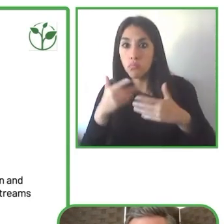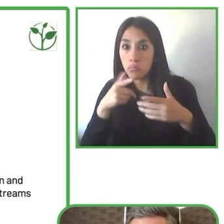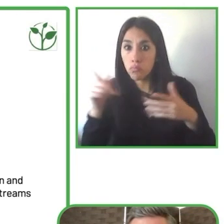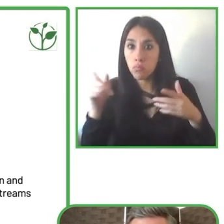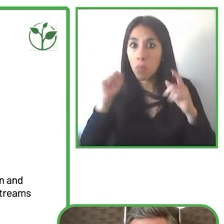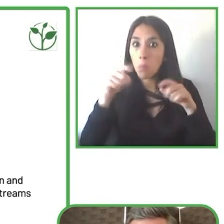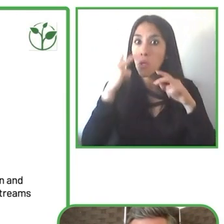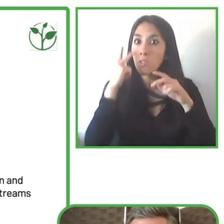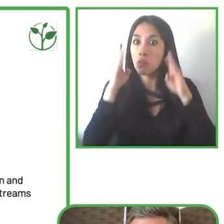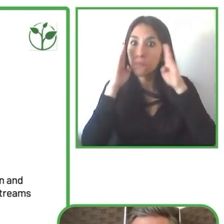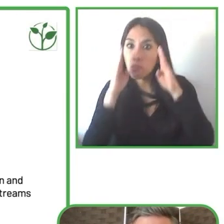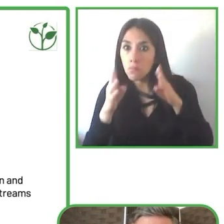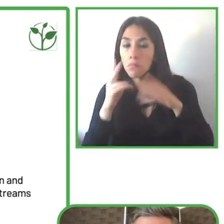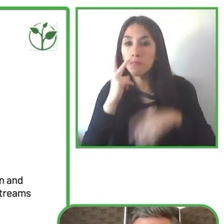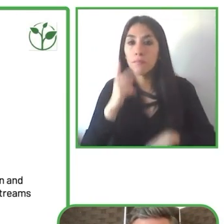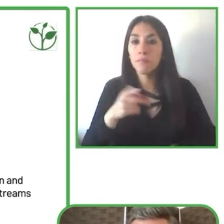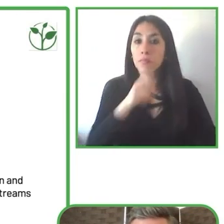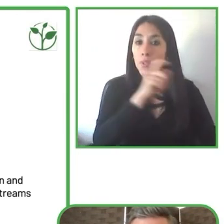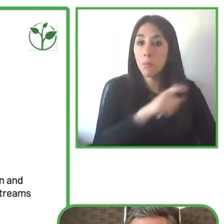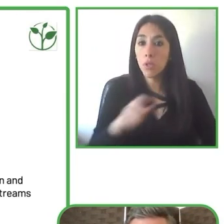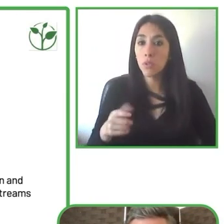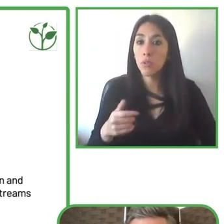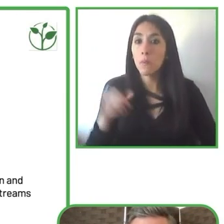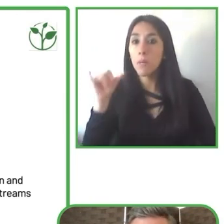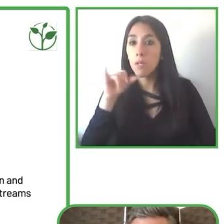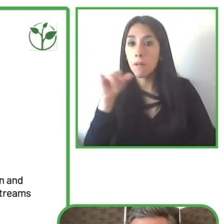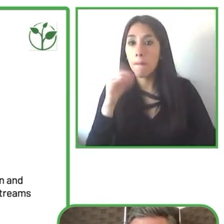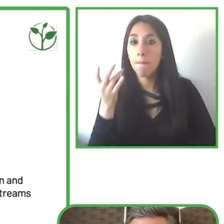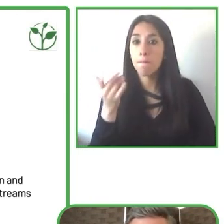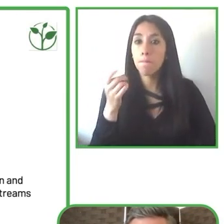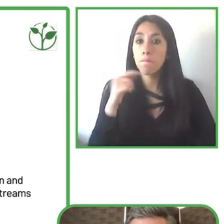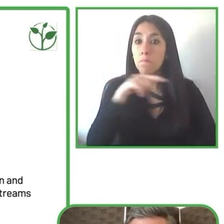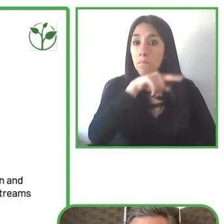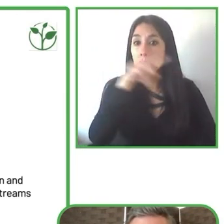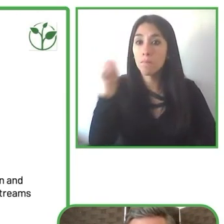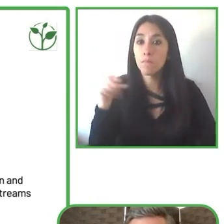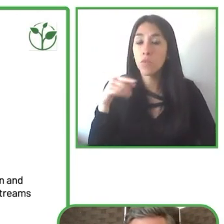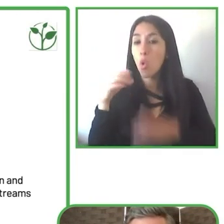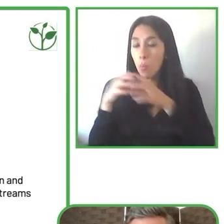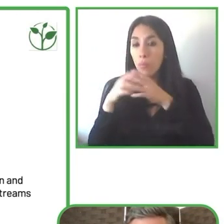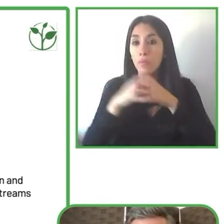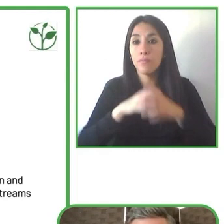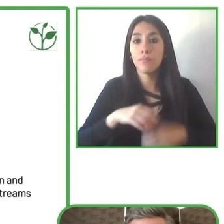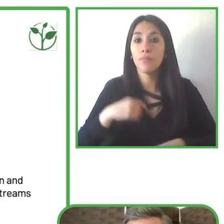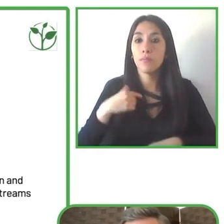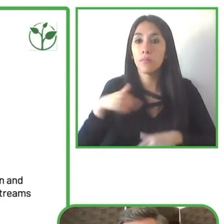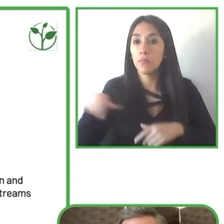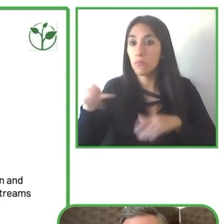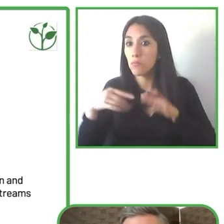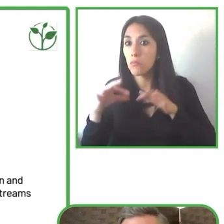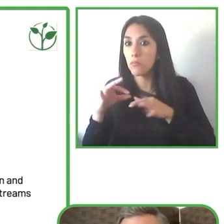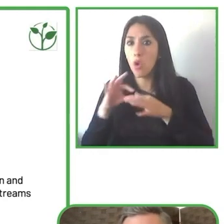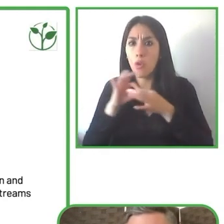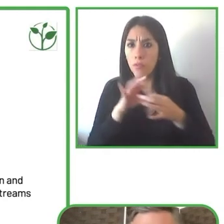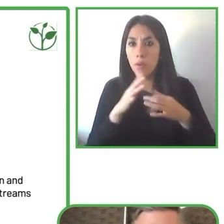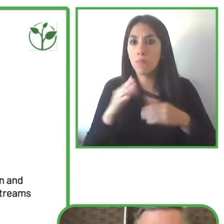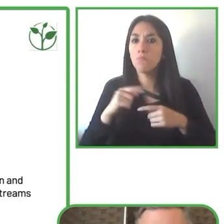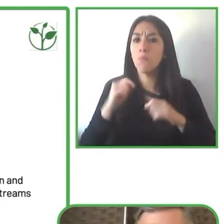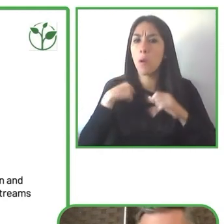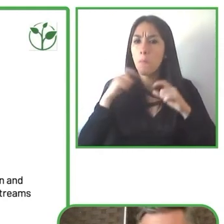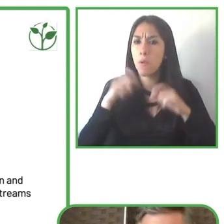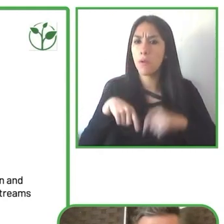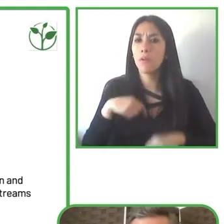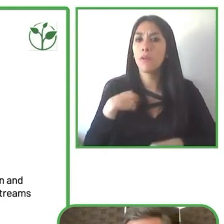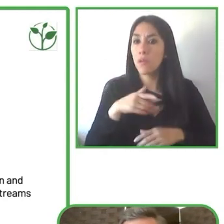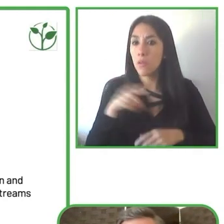los grupos externos al mostrarles que ustedes están haciendo las cosas de manera correcta estas son cosas muy importantes que recordar de